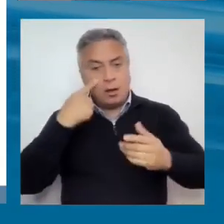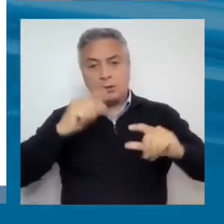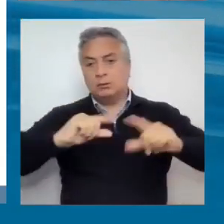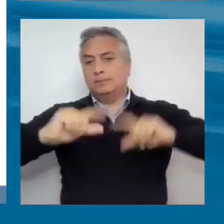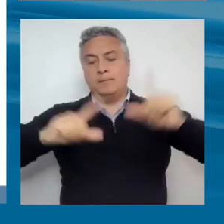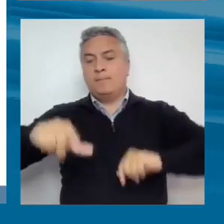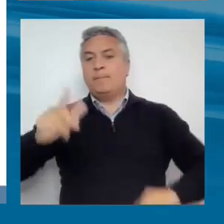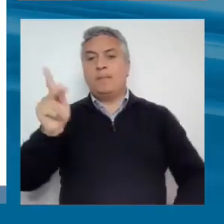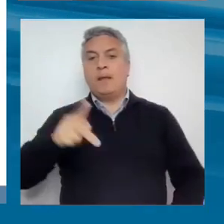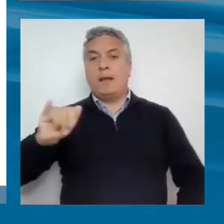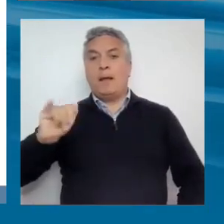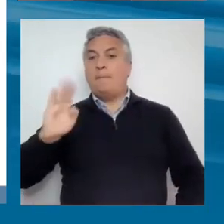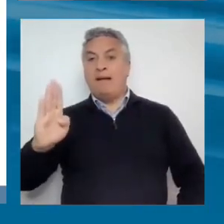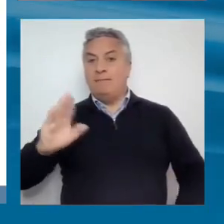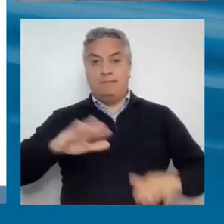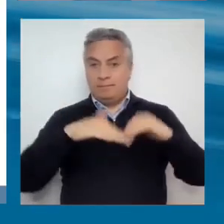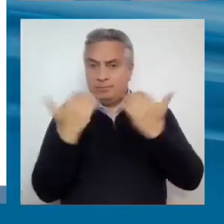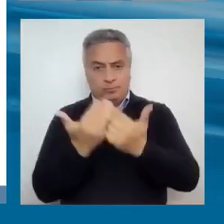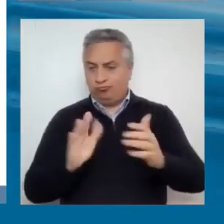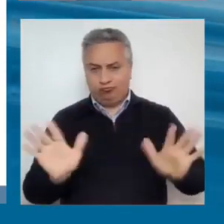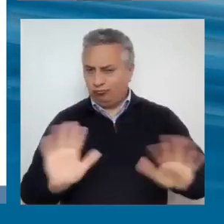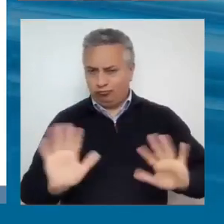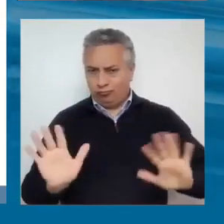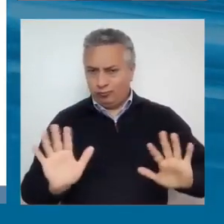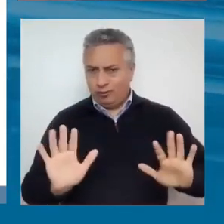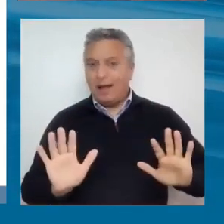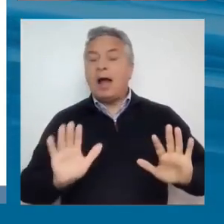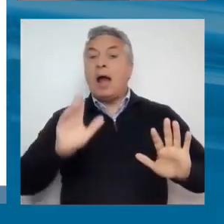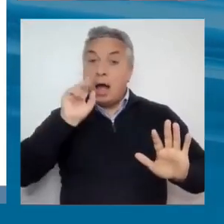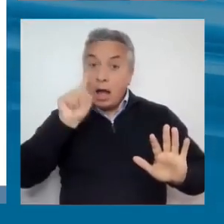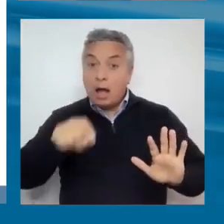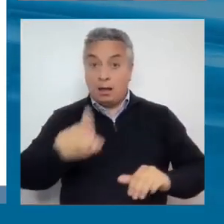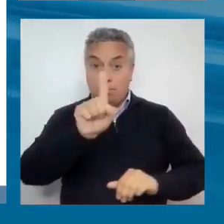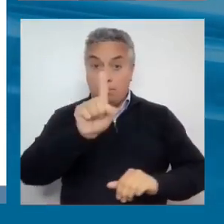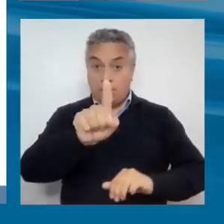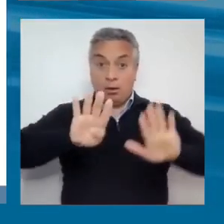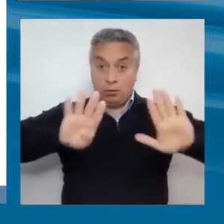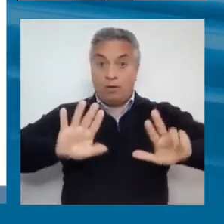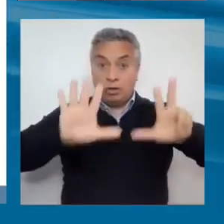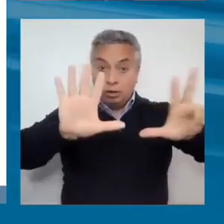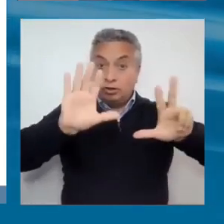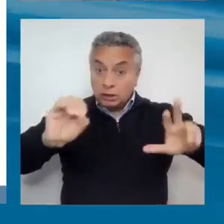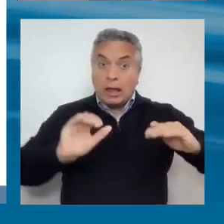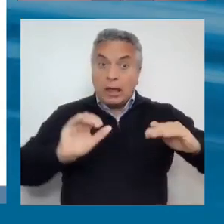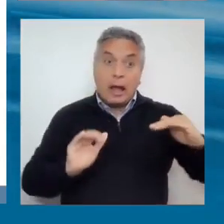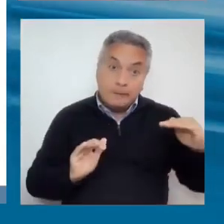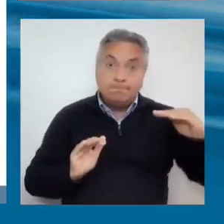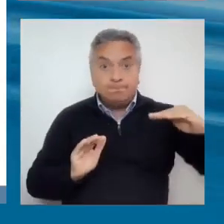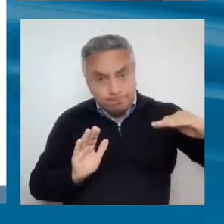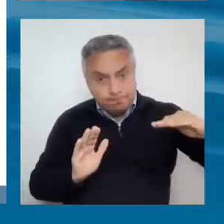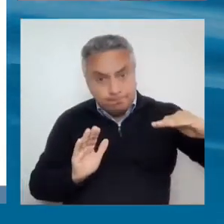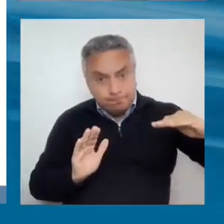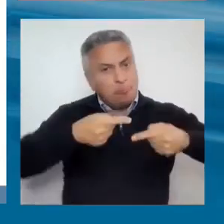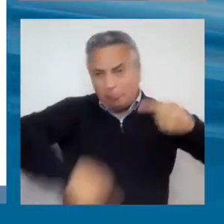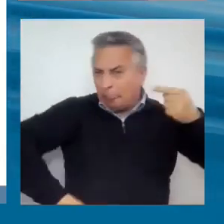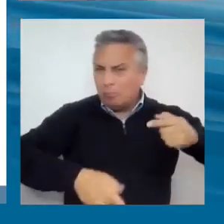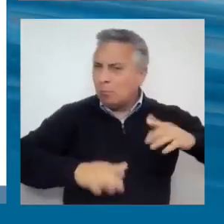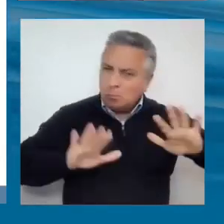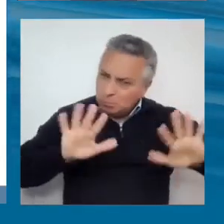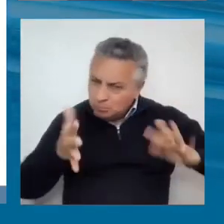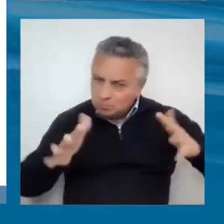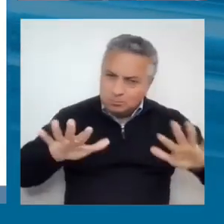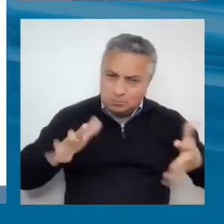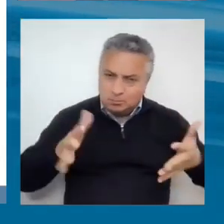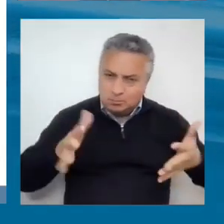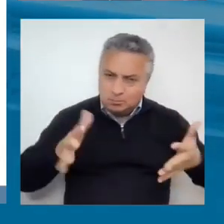Y que si uno ve otras dimensiones, esa década, incluso de los 80, no fue tan perdida. Hubo cosas que sí pasaron bien, etc. Pero en